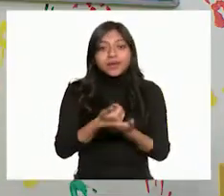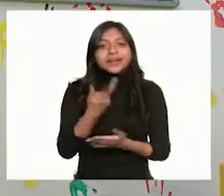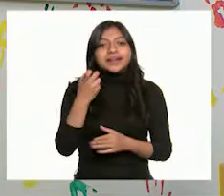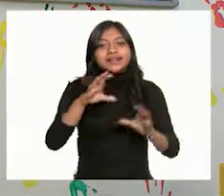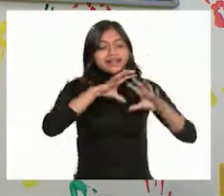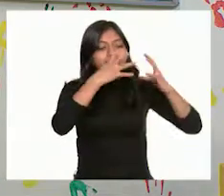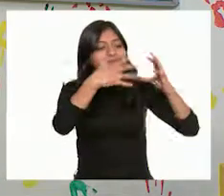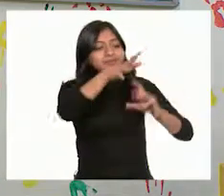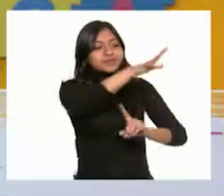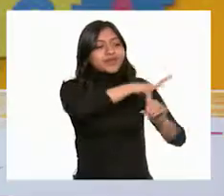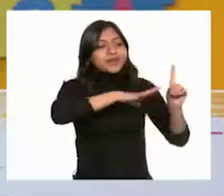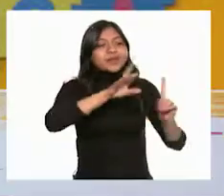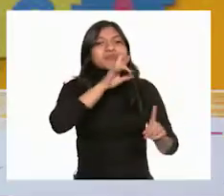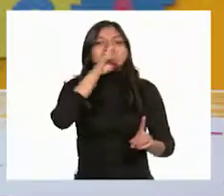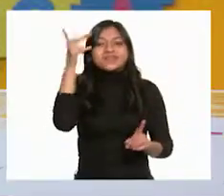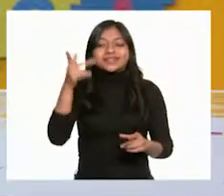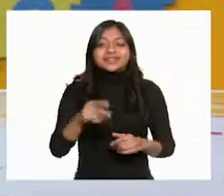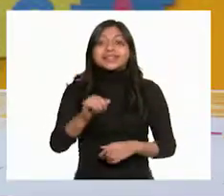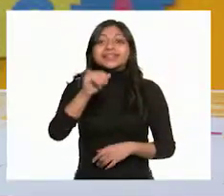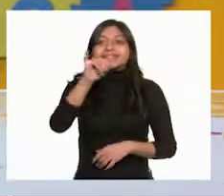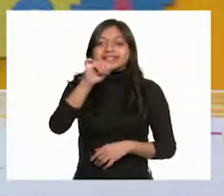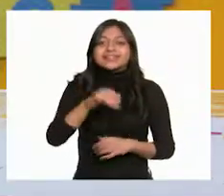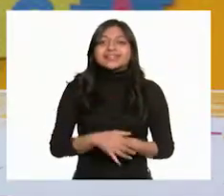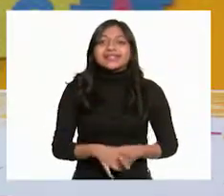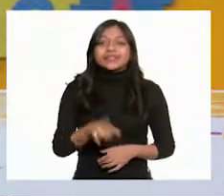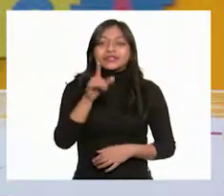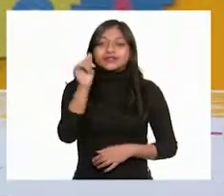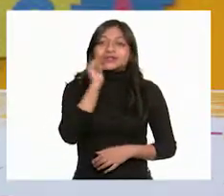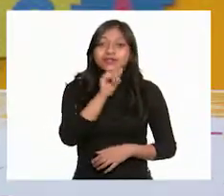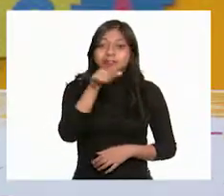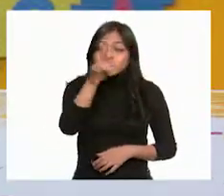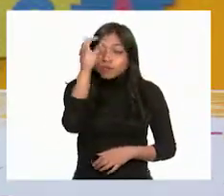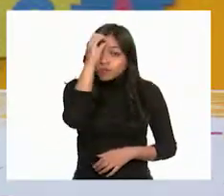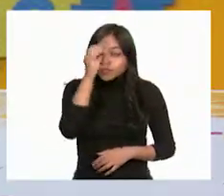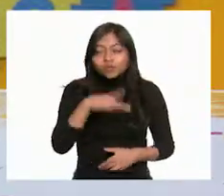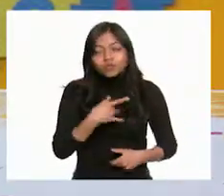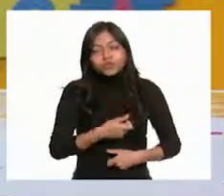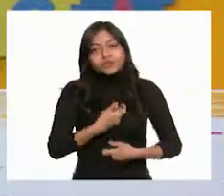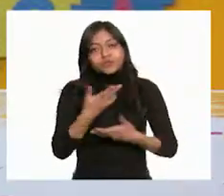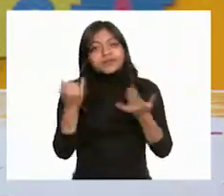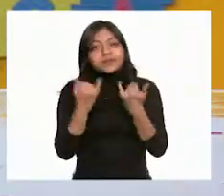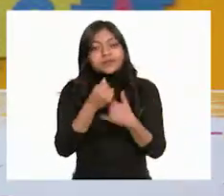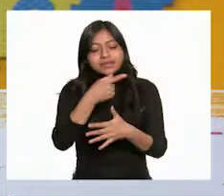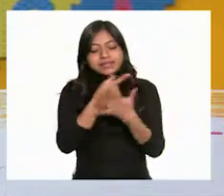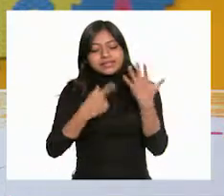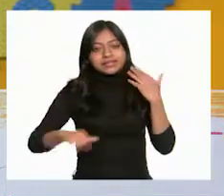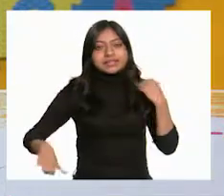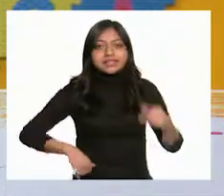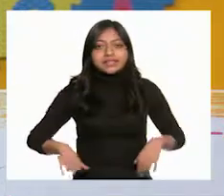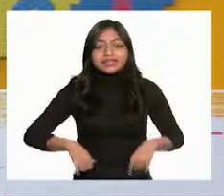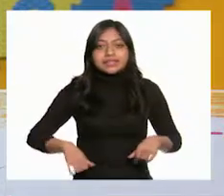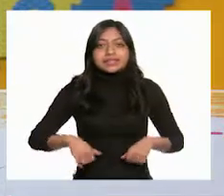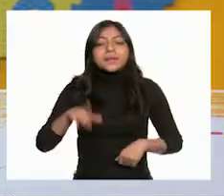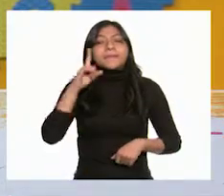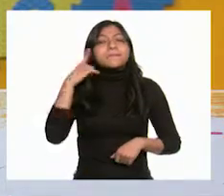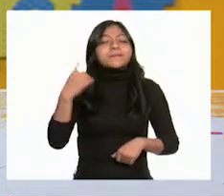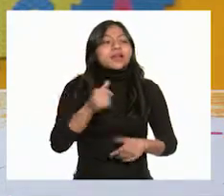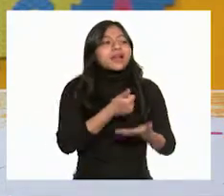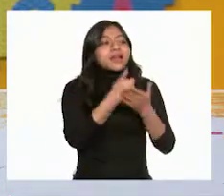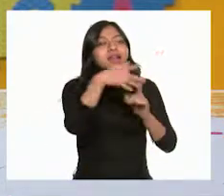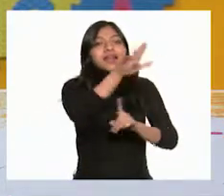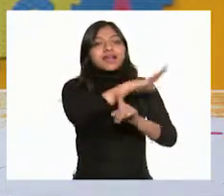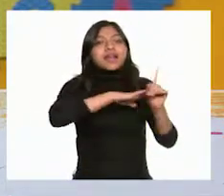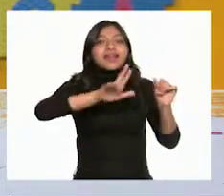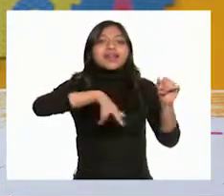mundo mejor. Sí, di siempre tus opiniones y realiza actividades buenas para el medio